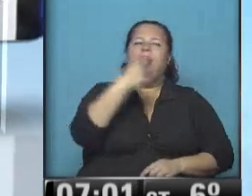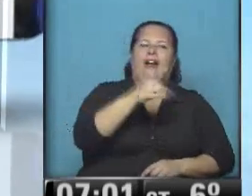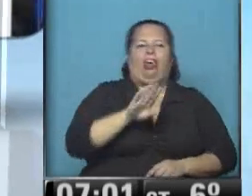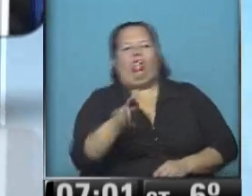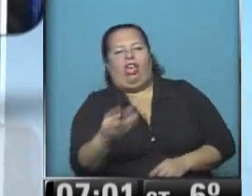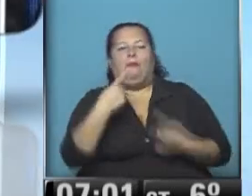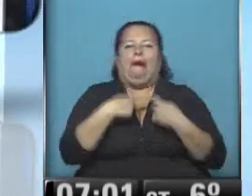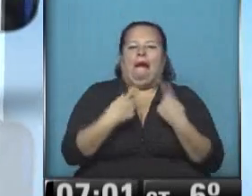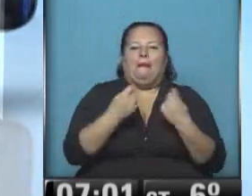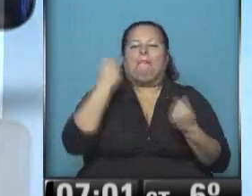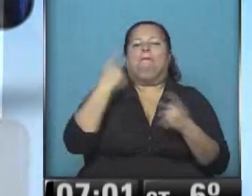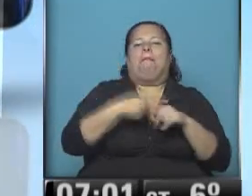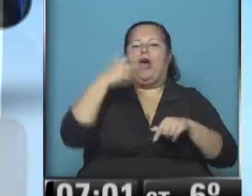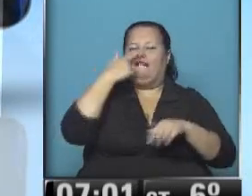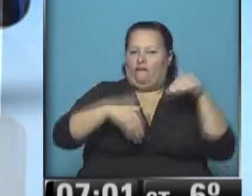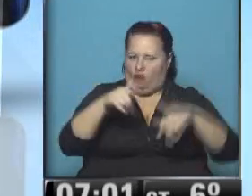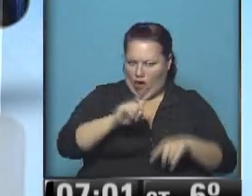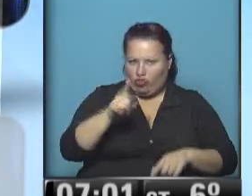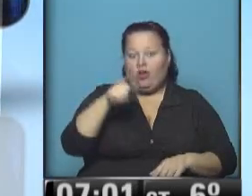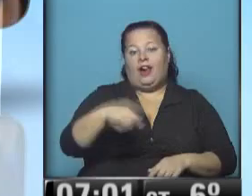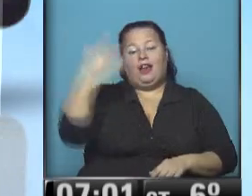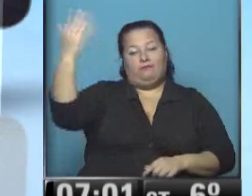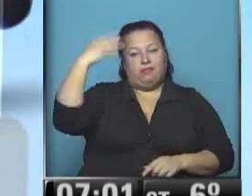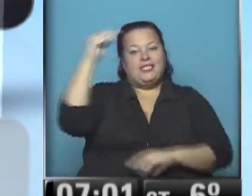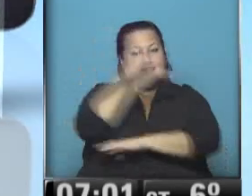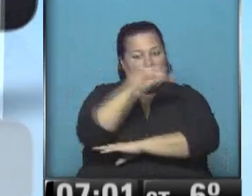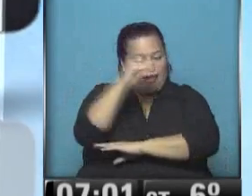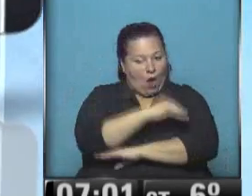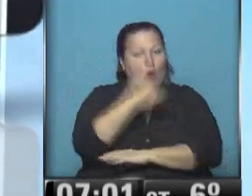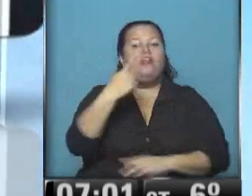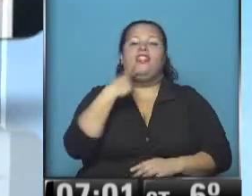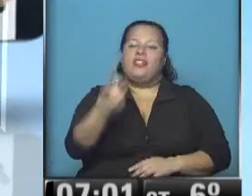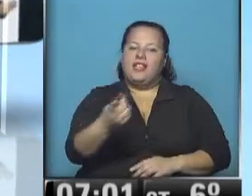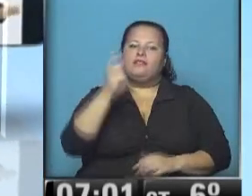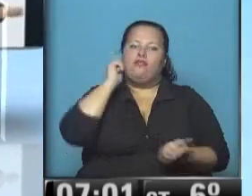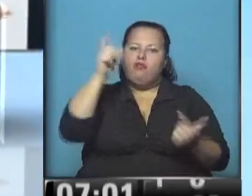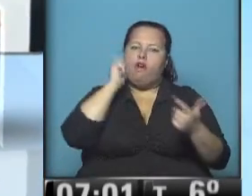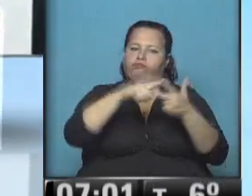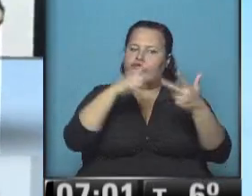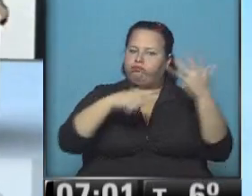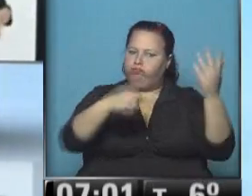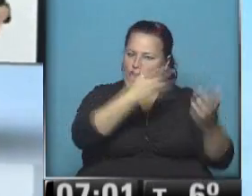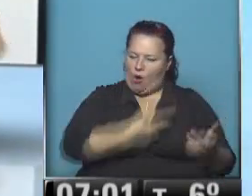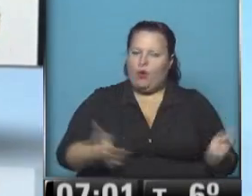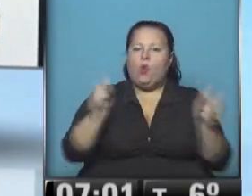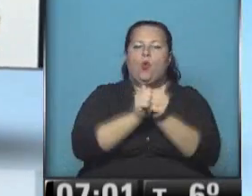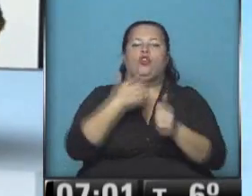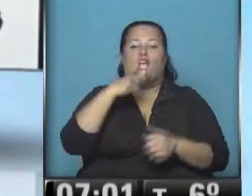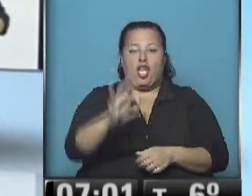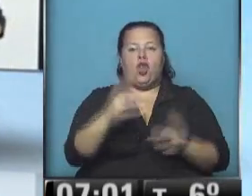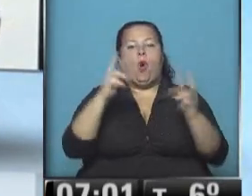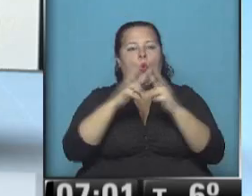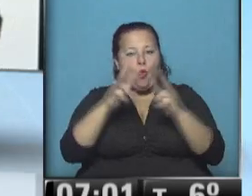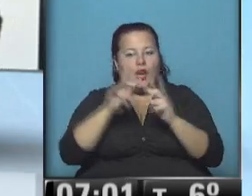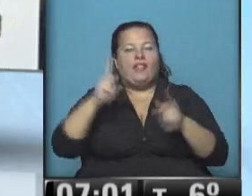cosas por conveniencia. Esto fue durante un acto en Santa Cruz, donde destacó los logros de su gestión. Lo acompañaron Máximo, Alicia